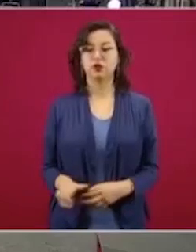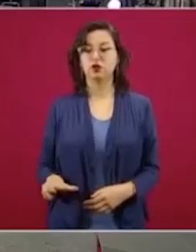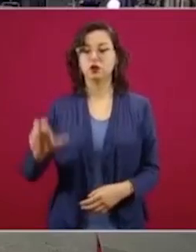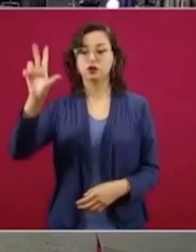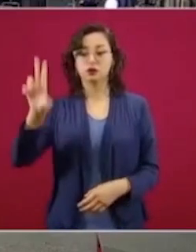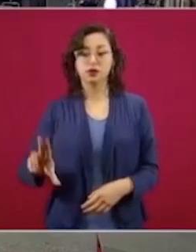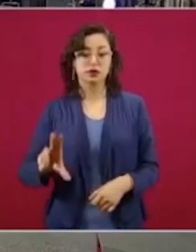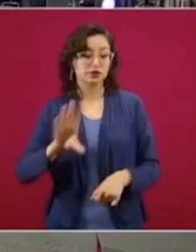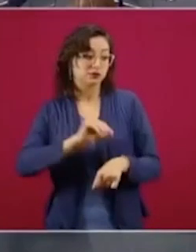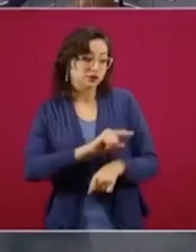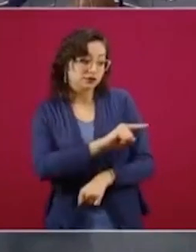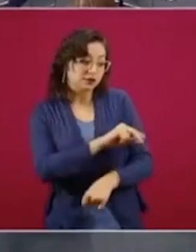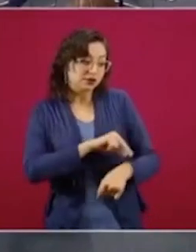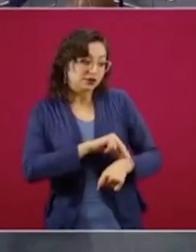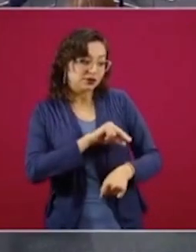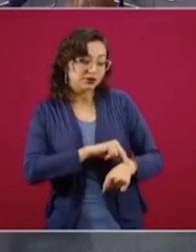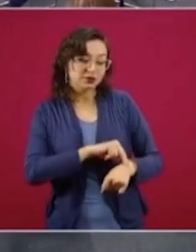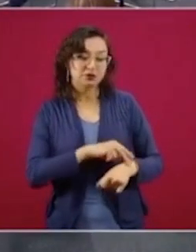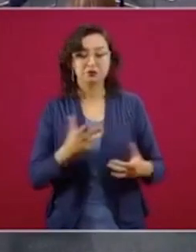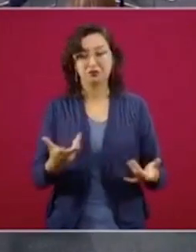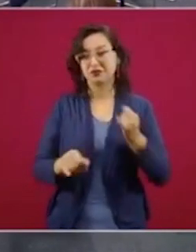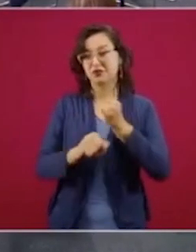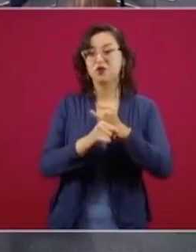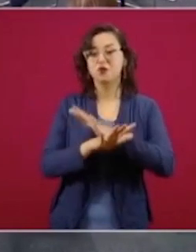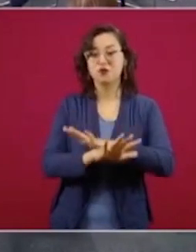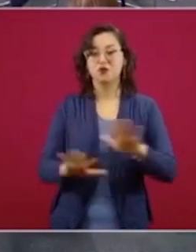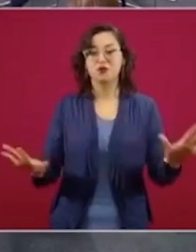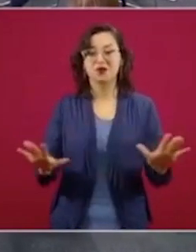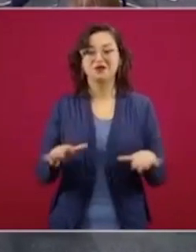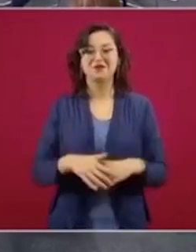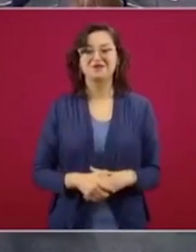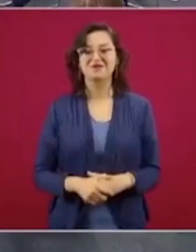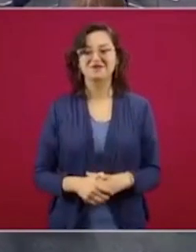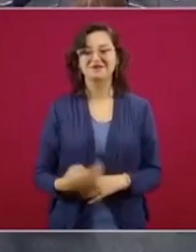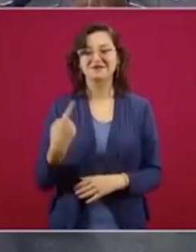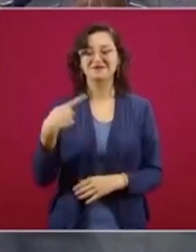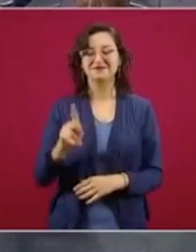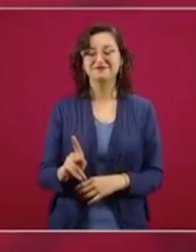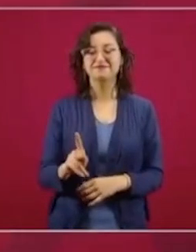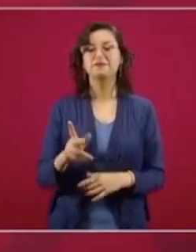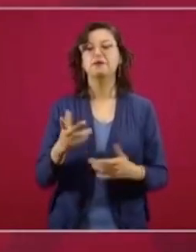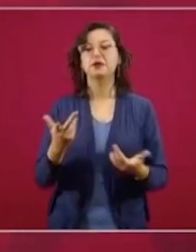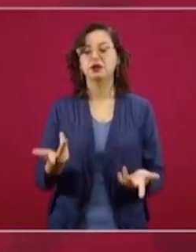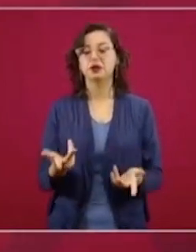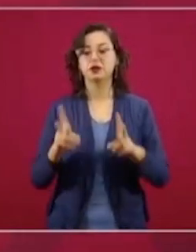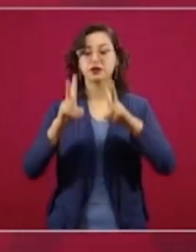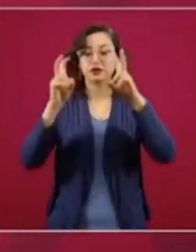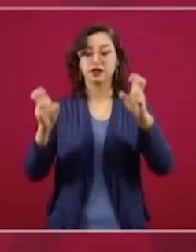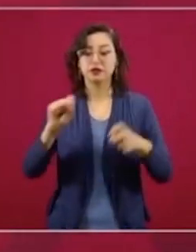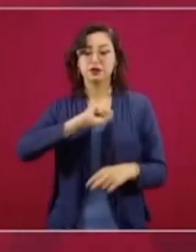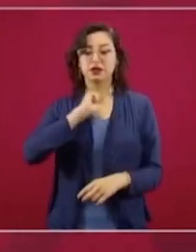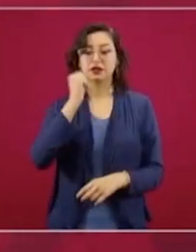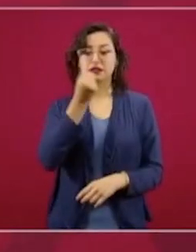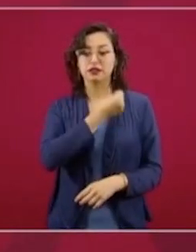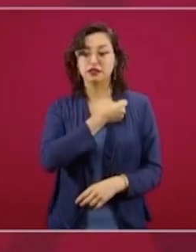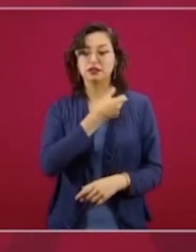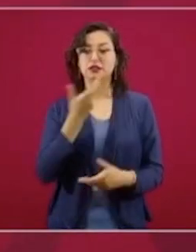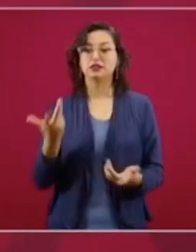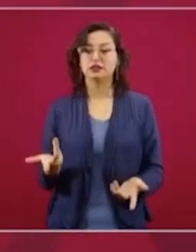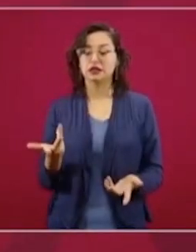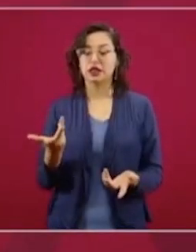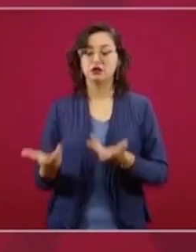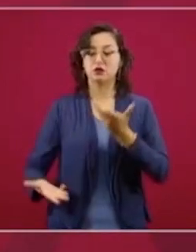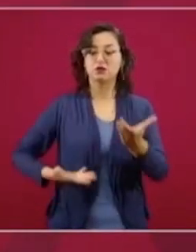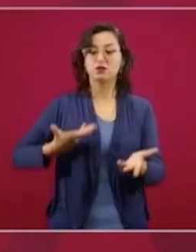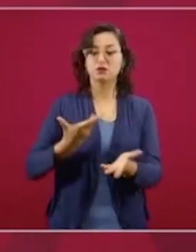Vamos a informar sobre eso, pero te podría actualizar que las ventanillas de salud hemos recibido 330 mil